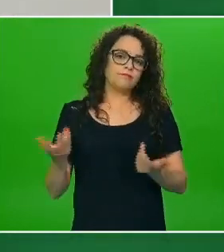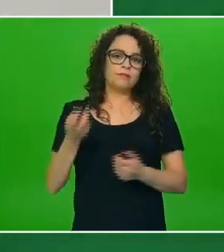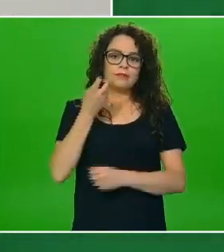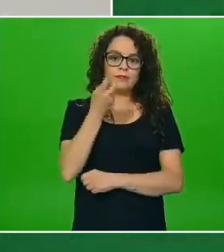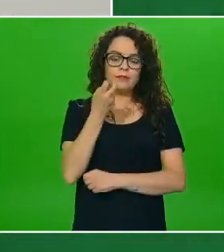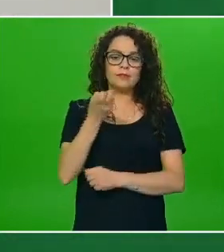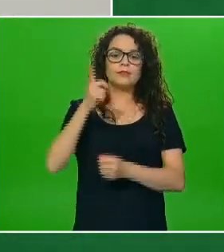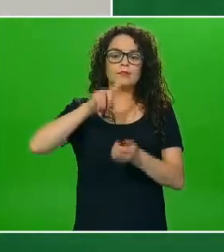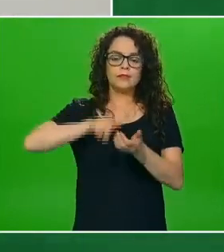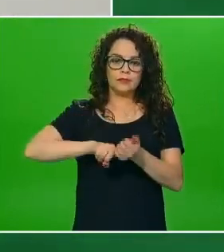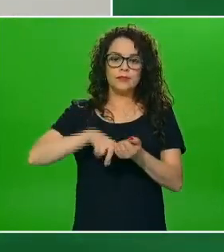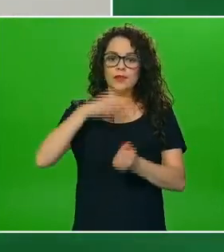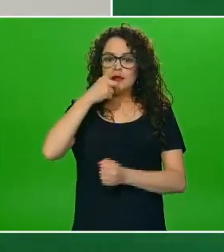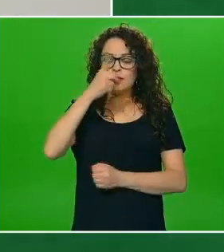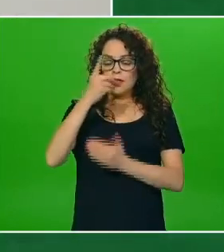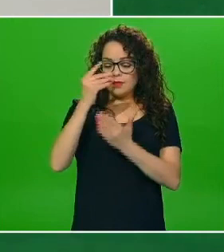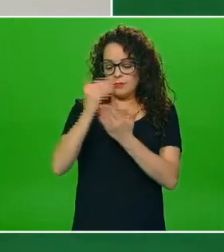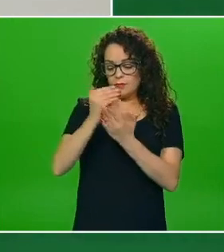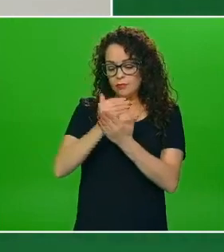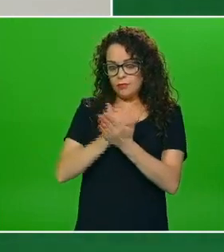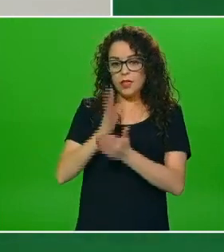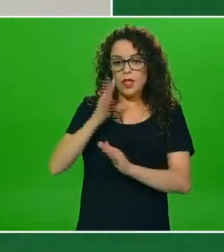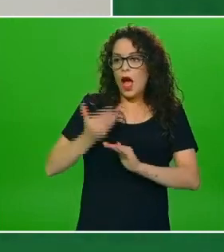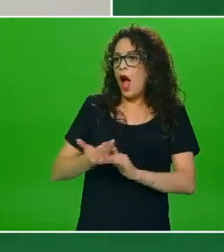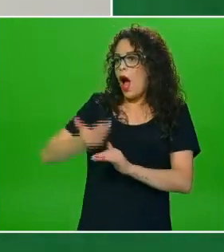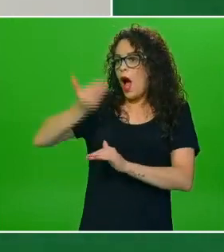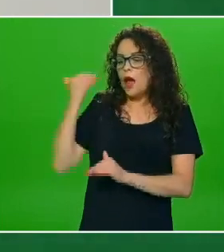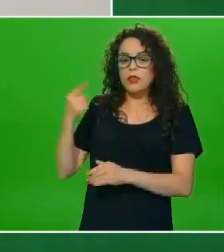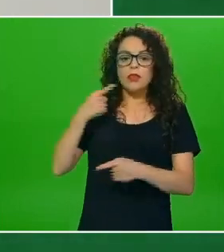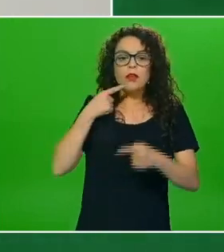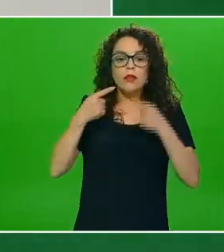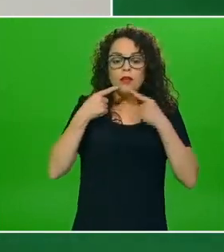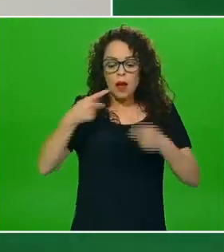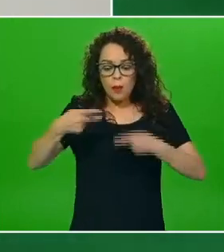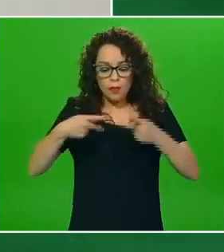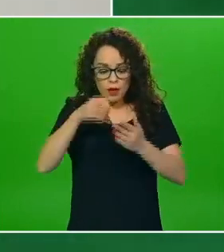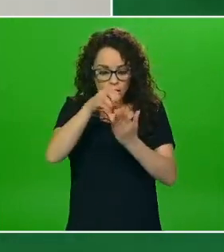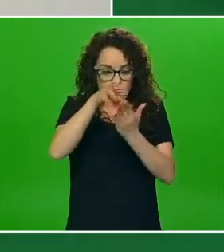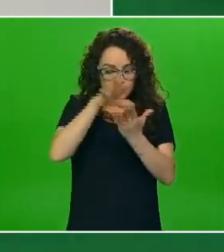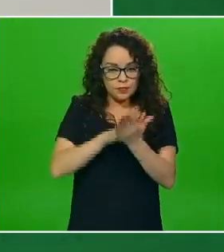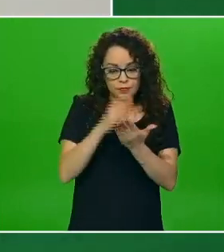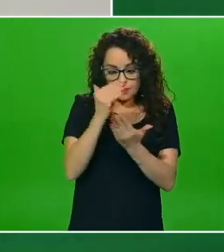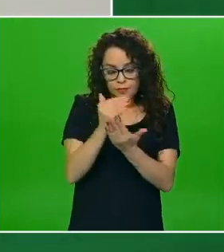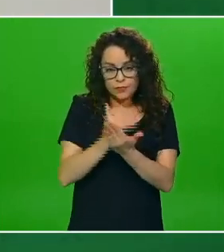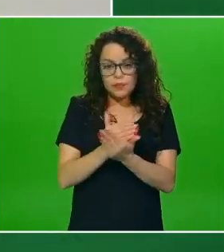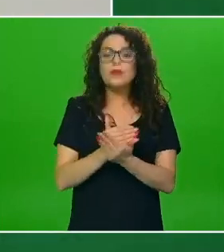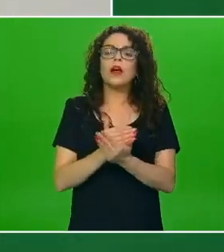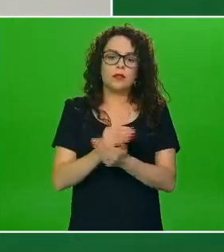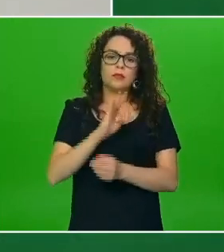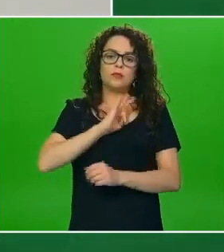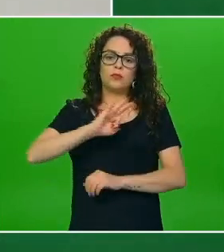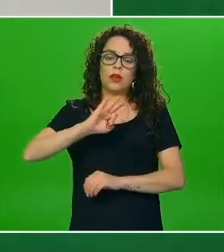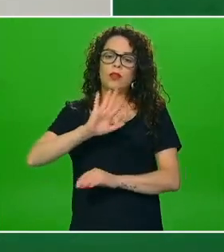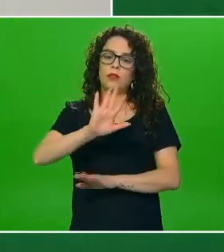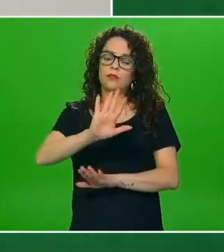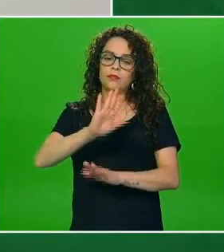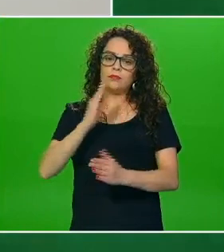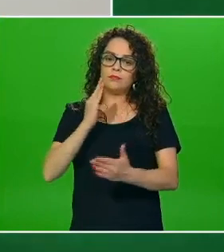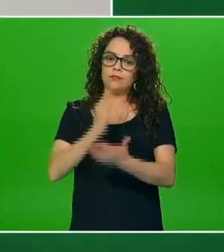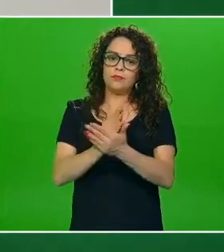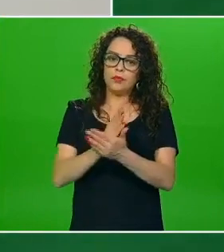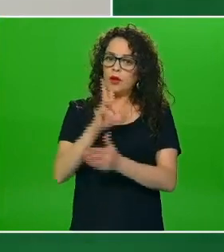lineamientos y de lo que está previamente conversado entonces puede en un momento determinado suspenderse las clases